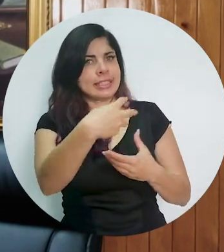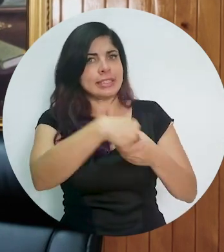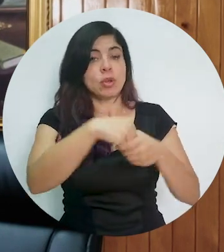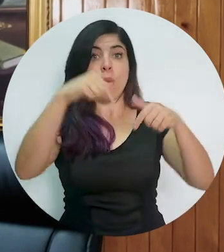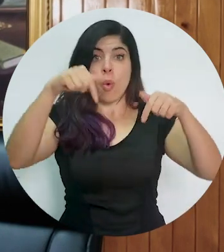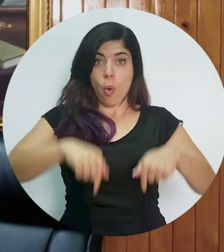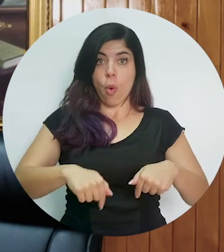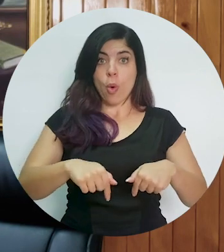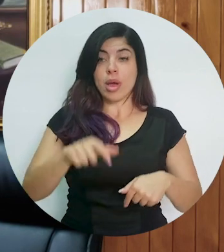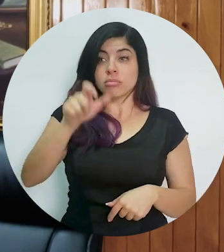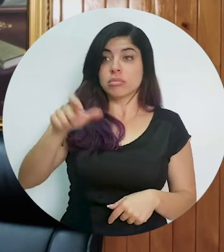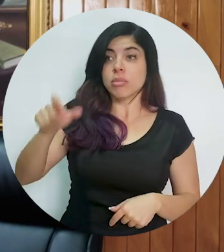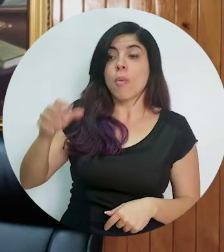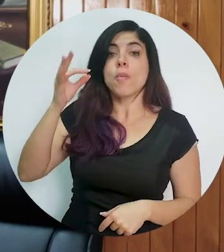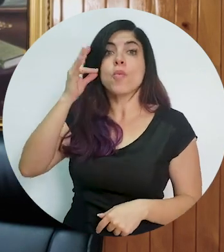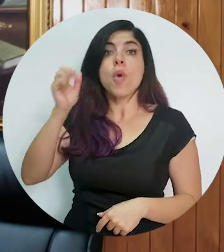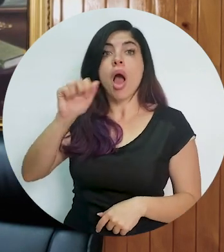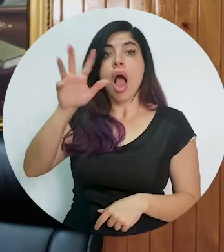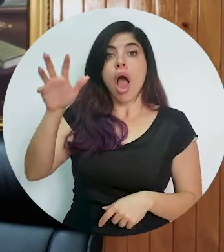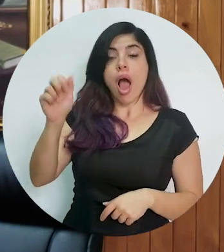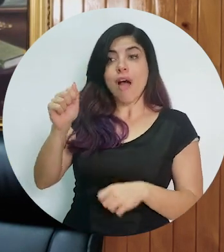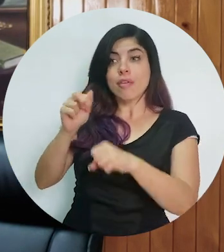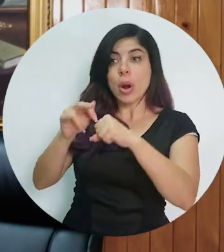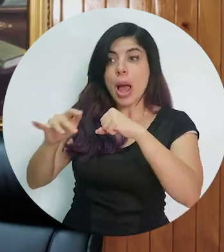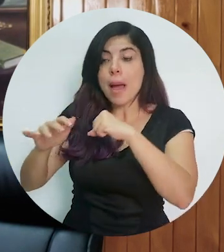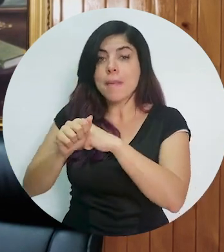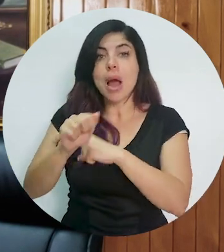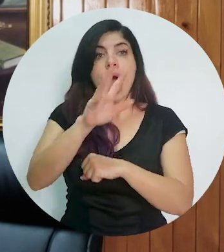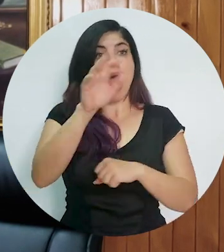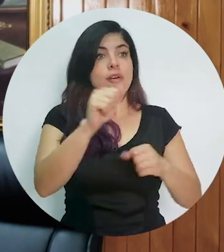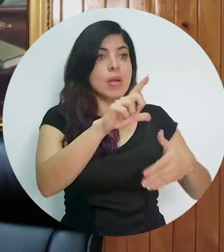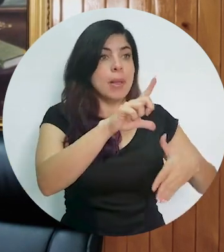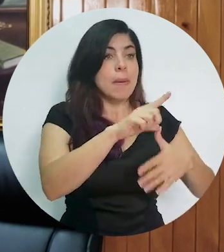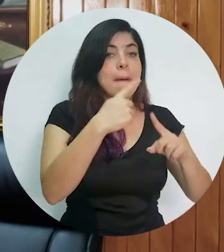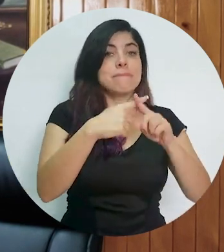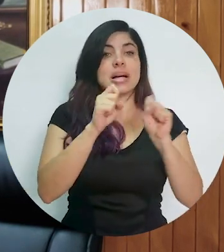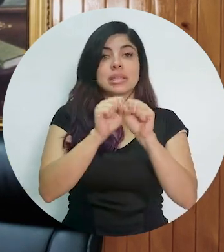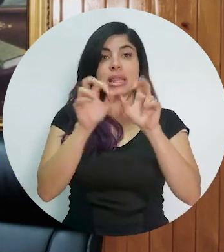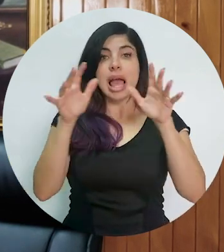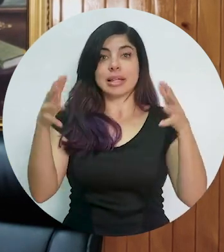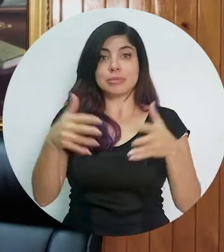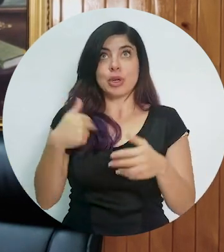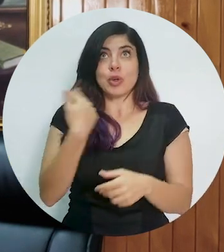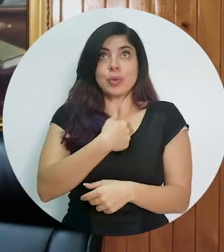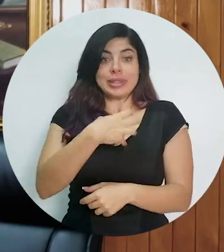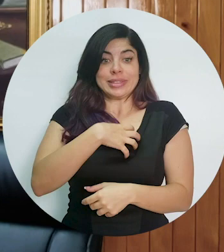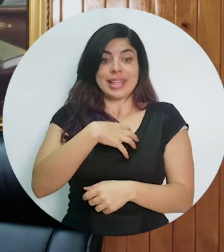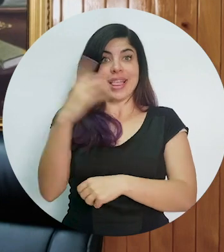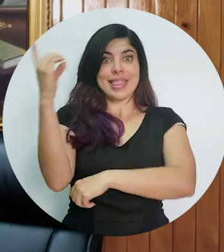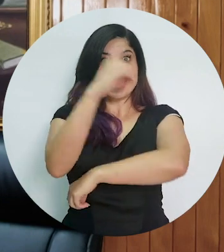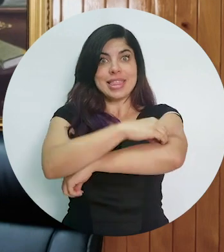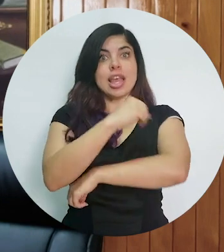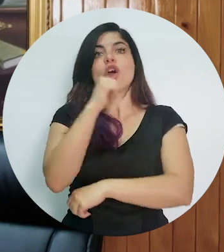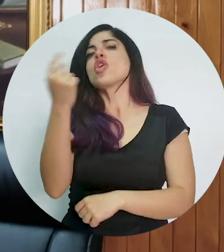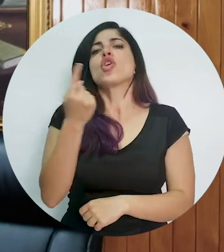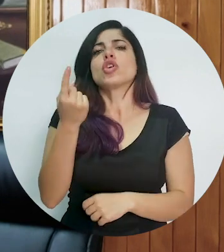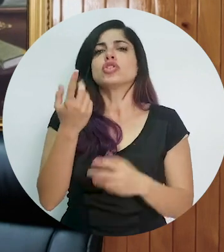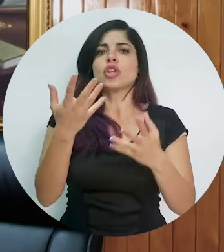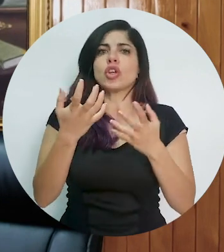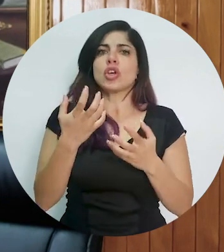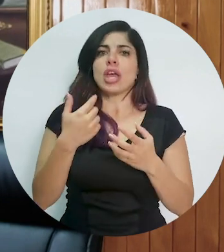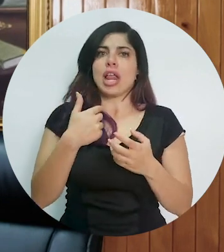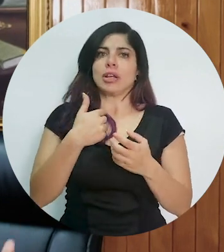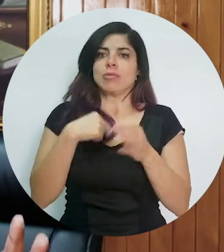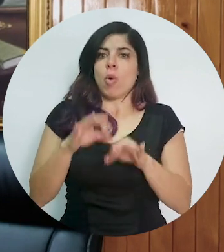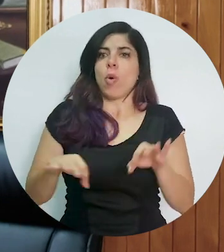exclusión. Hoy, las mujeres afrocaribeñas, afrolatinoamericanas y de la diáspora, en nuestro día, no solo